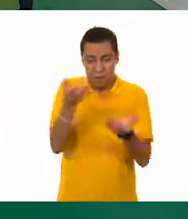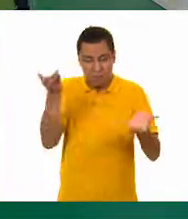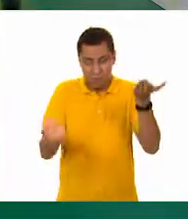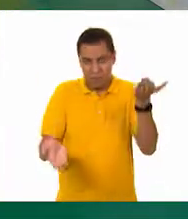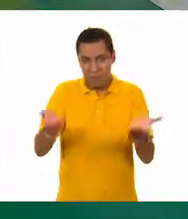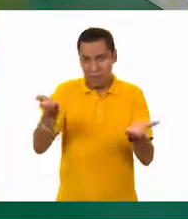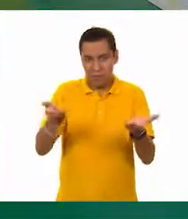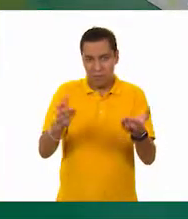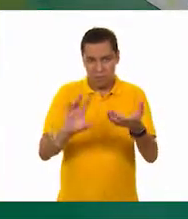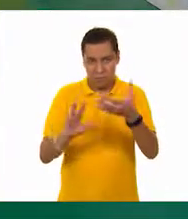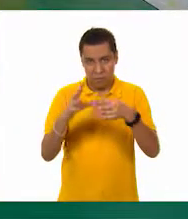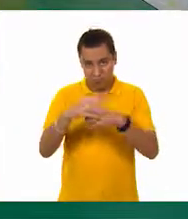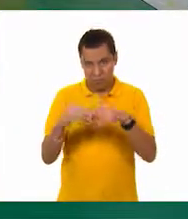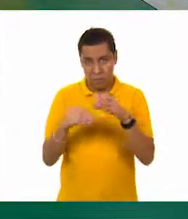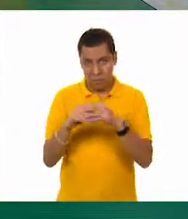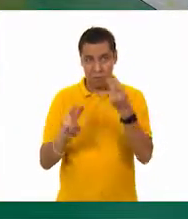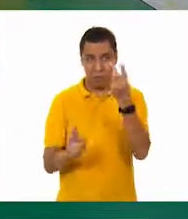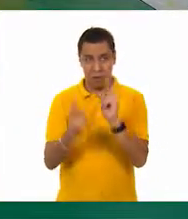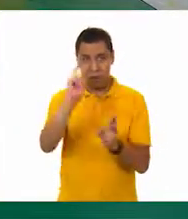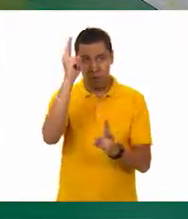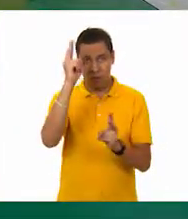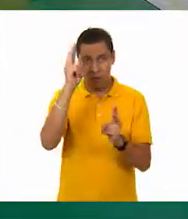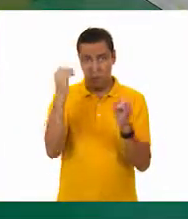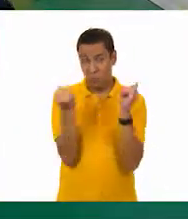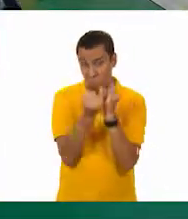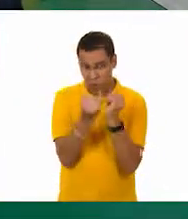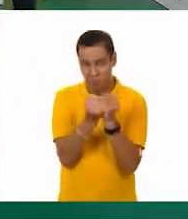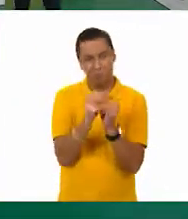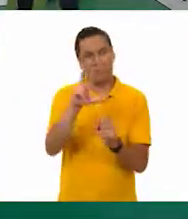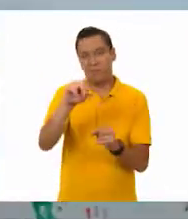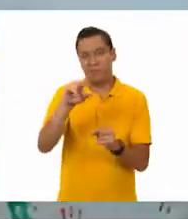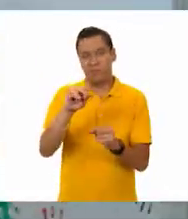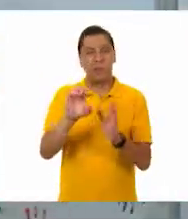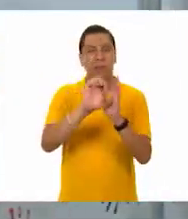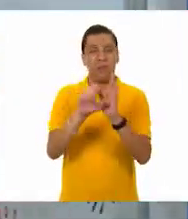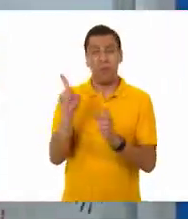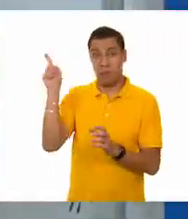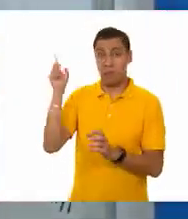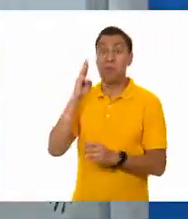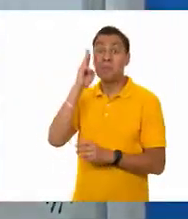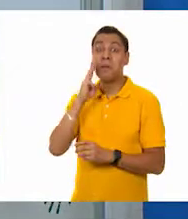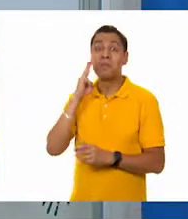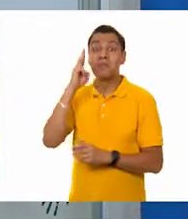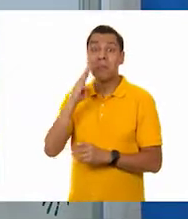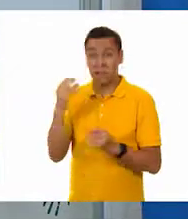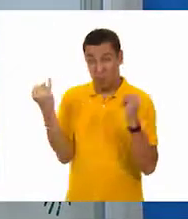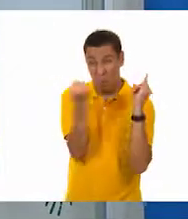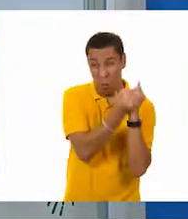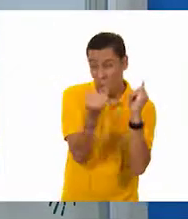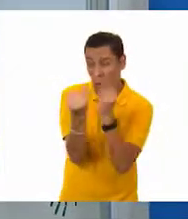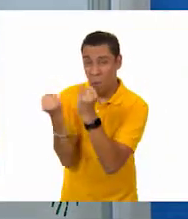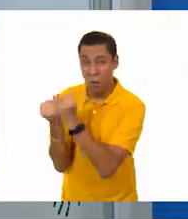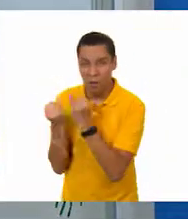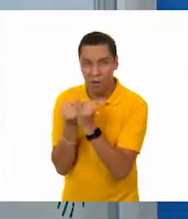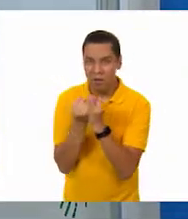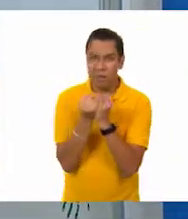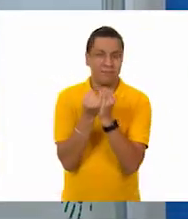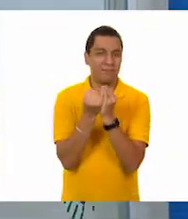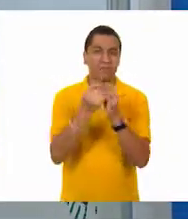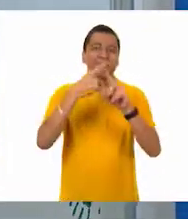Por ejemplo, no todas las manzanas son iguales. Yo tengo aquí dos manzanas, una roja,